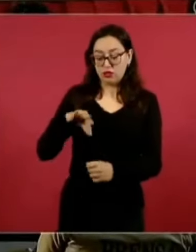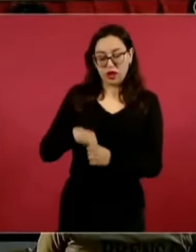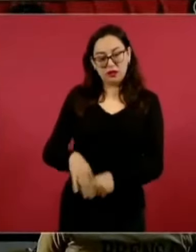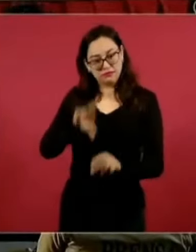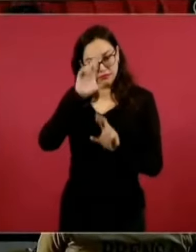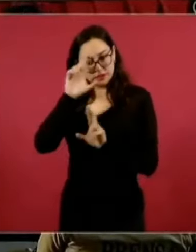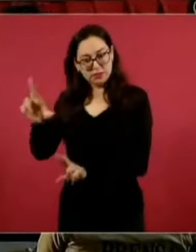Y ahora sí ya, para.